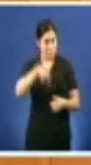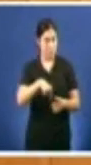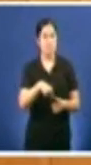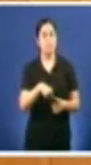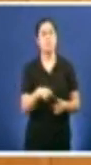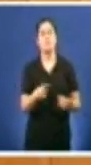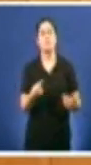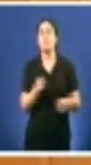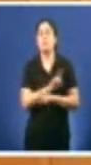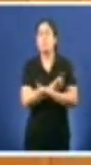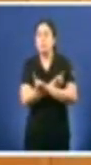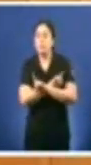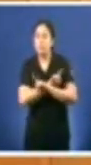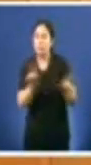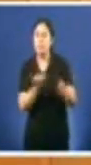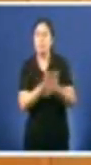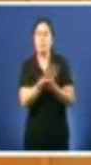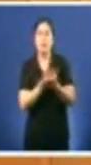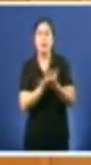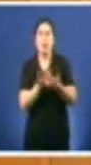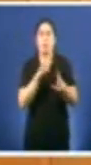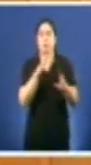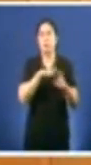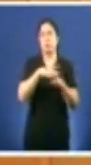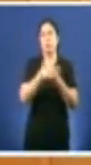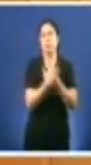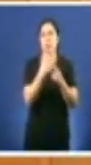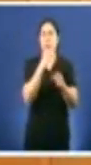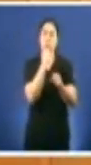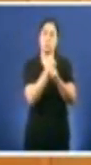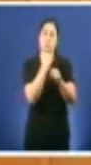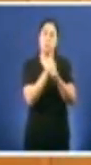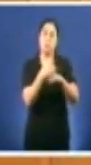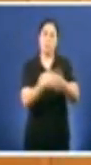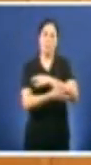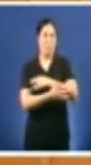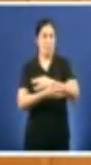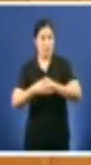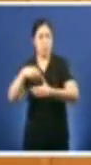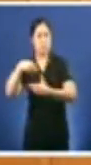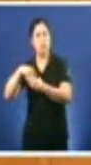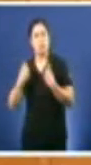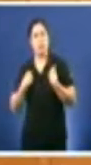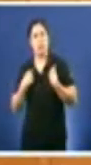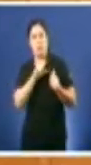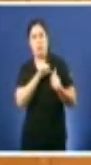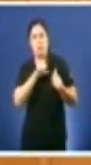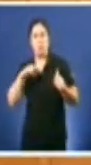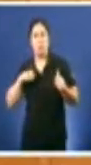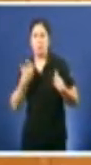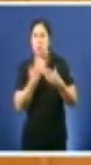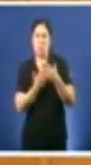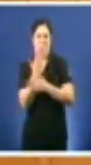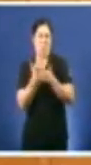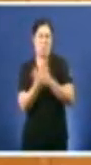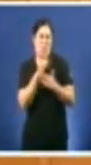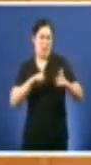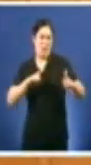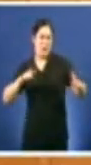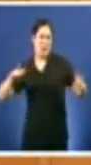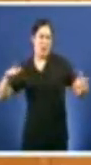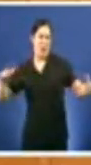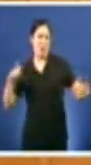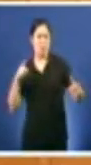porque non falar da precariedade laboral que se establece na sanidade privada concertada con xornadas extenuantes e con salarios de